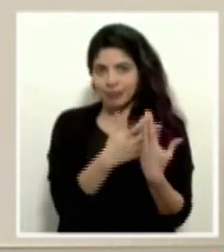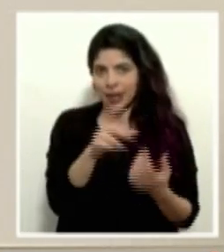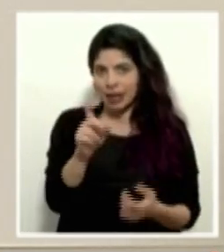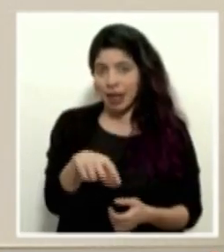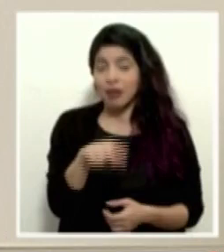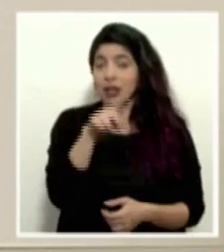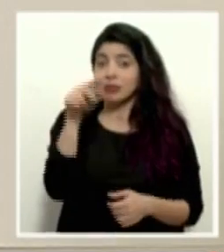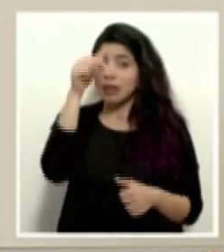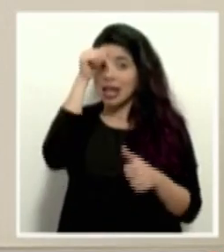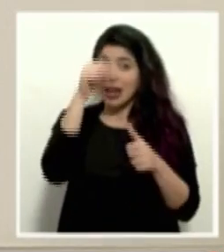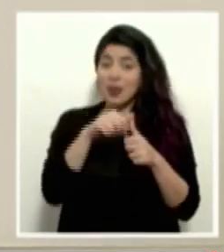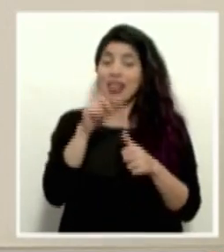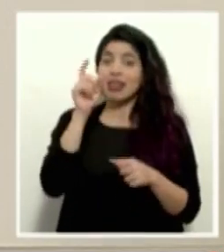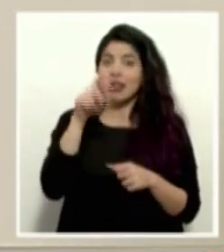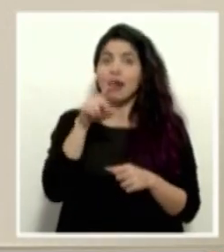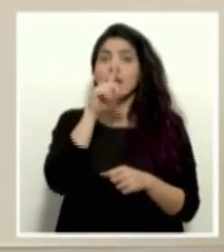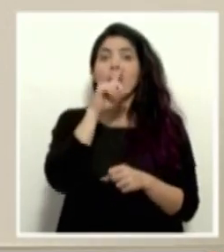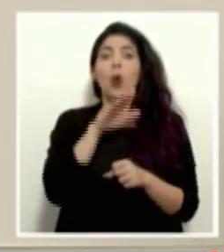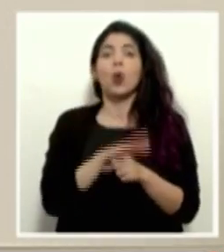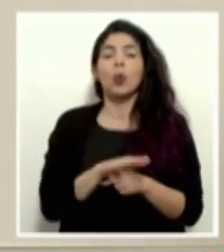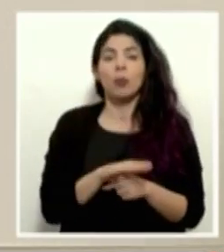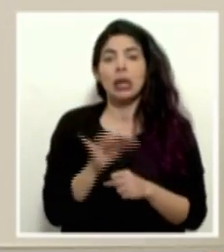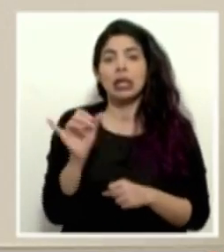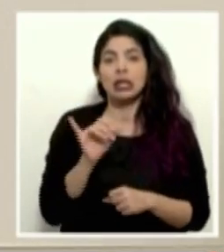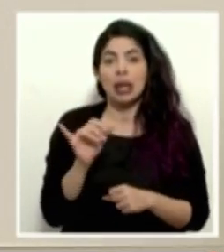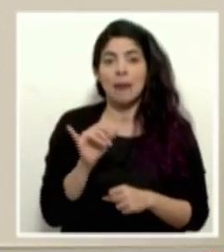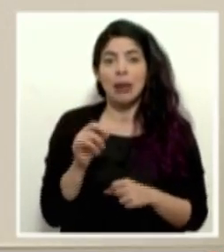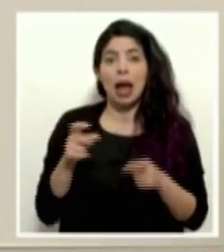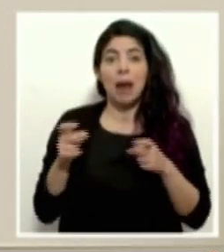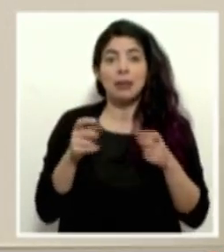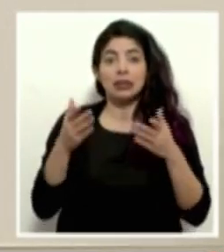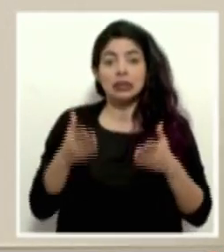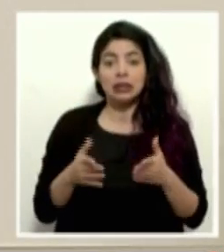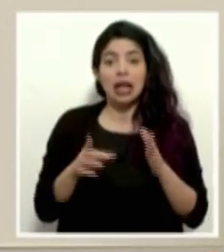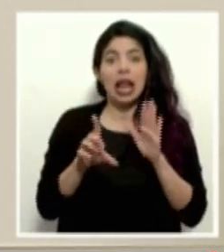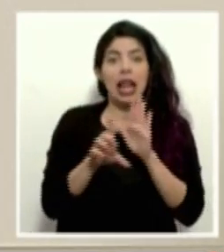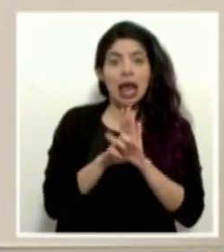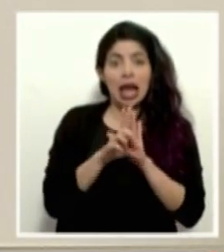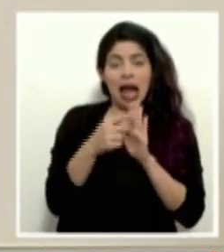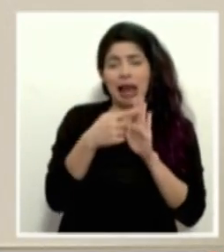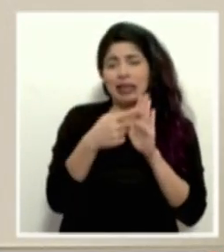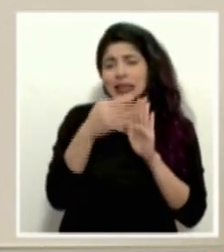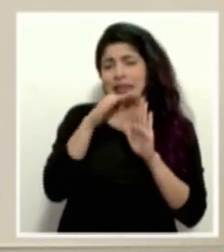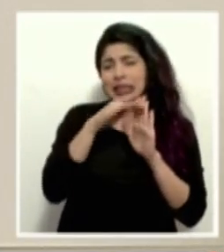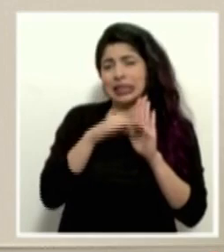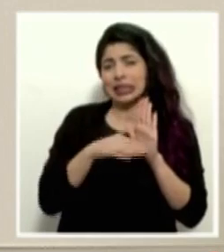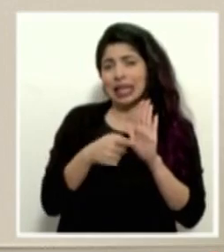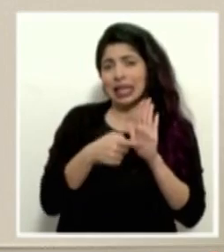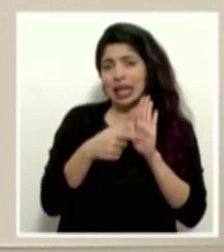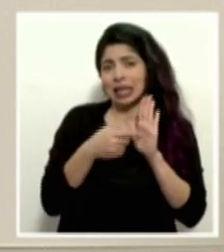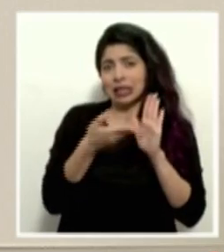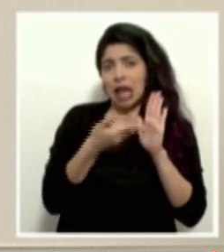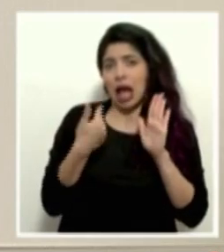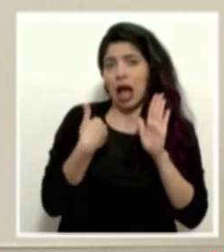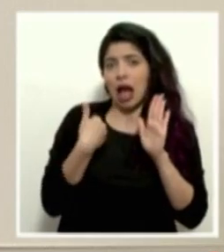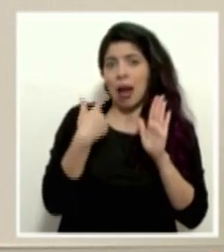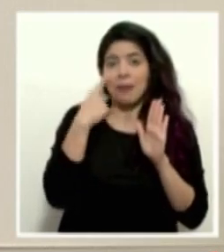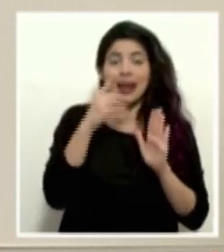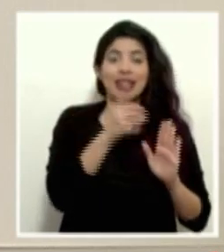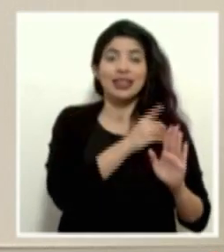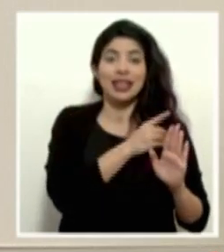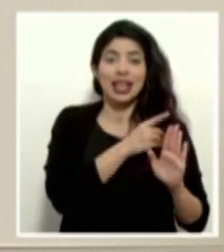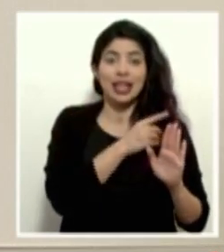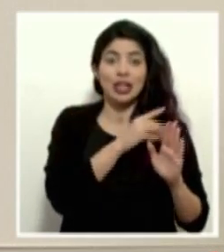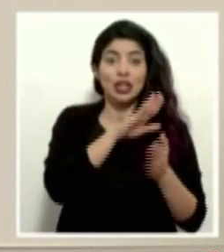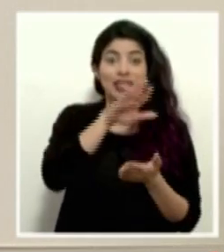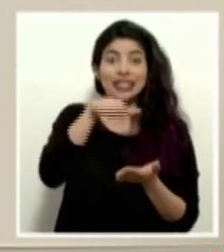Y recordemos también que tiene que cumplir también desde el punto de vista de administrativo legal todos los requisitos que conlleva ser director